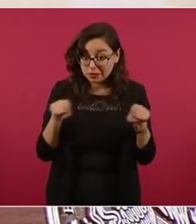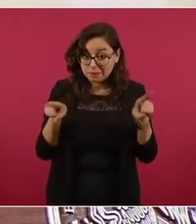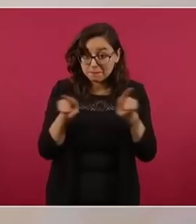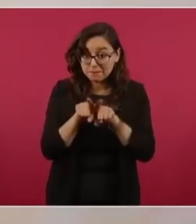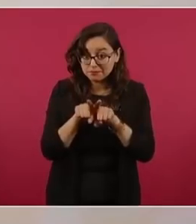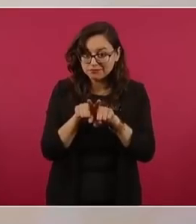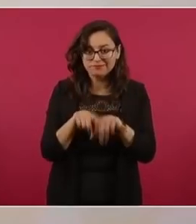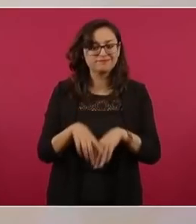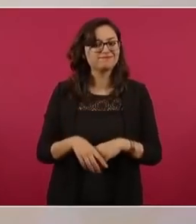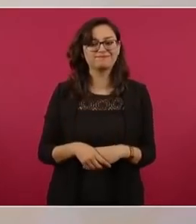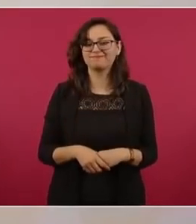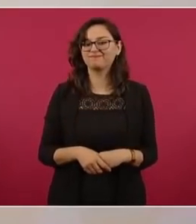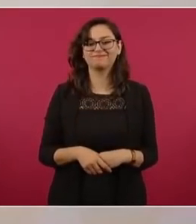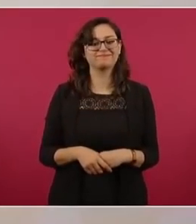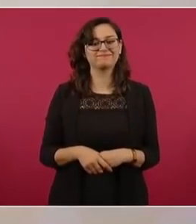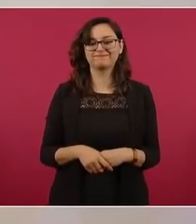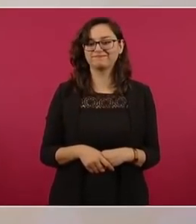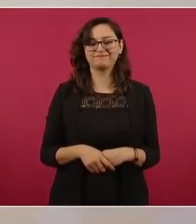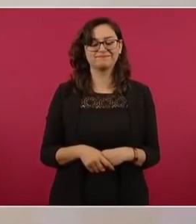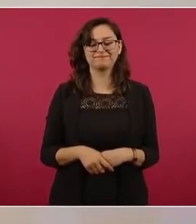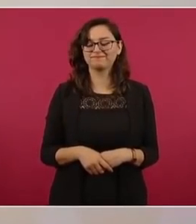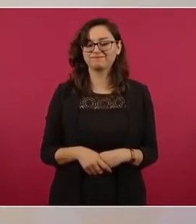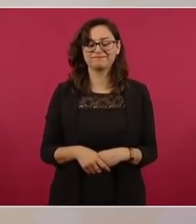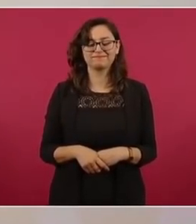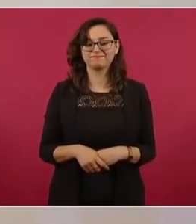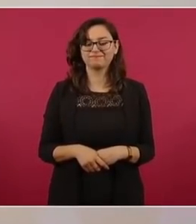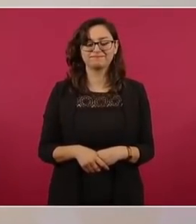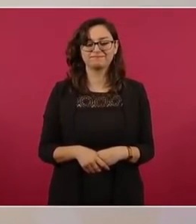Porque ya sería